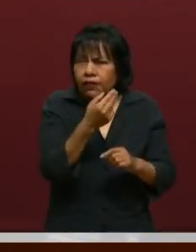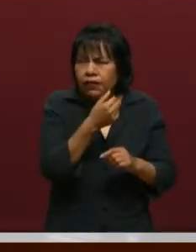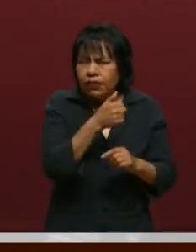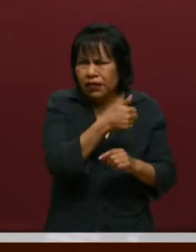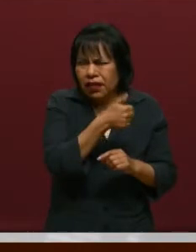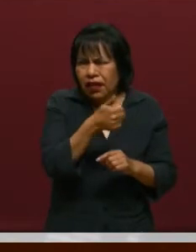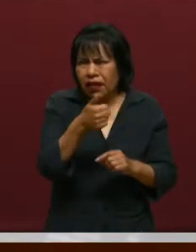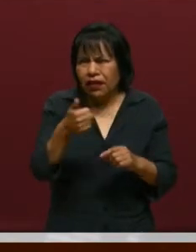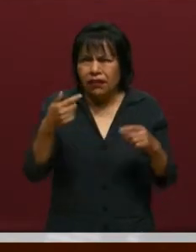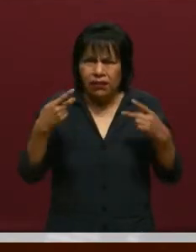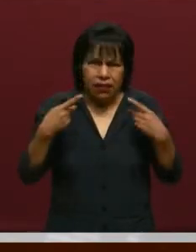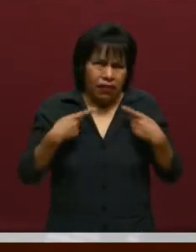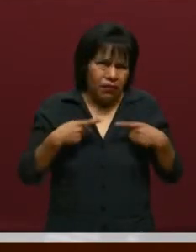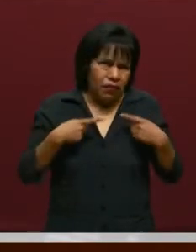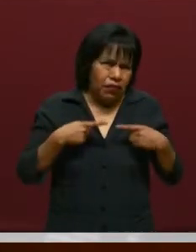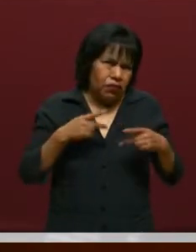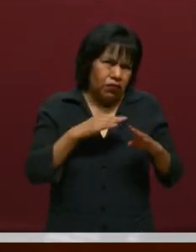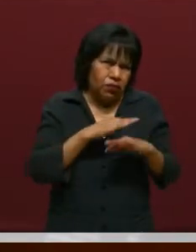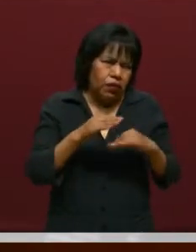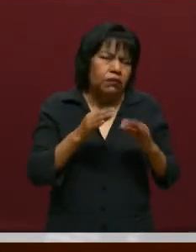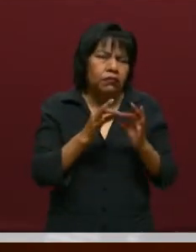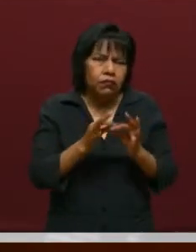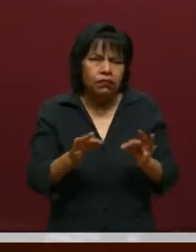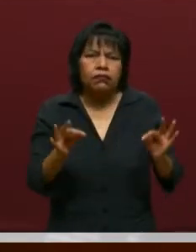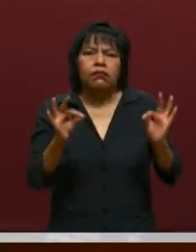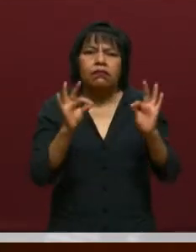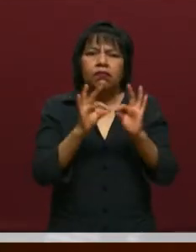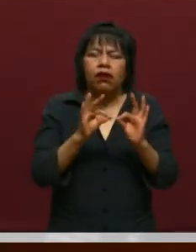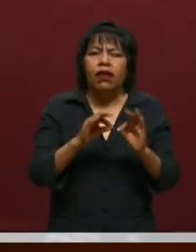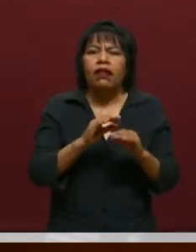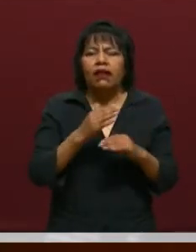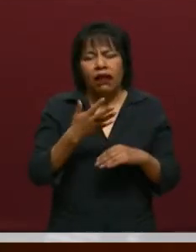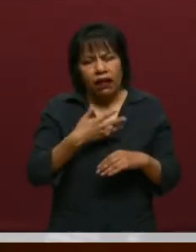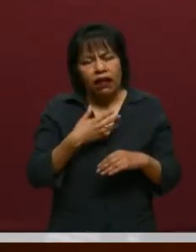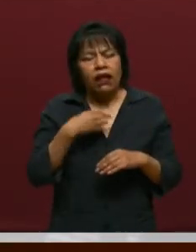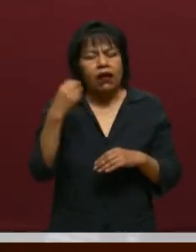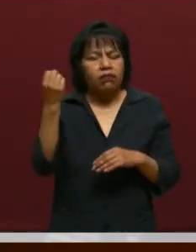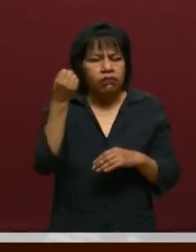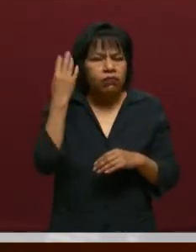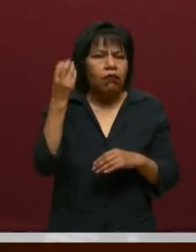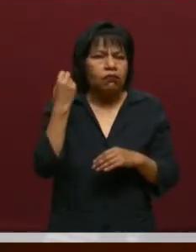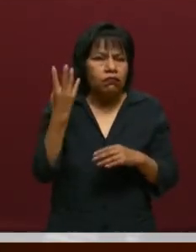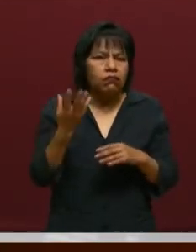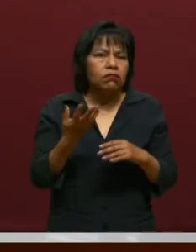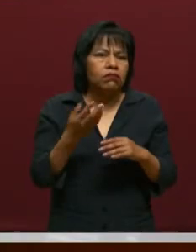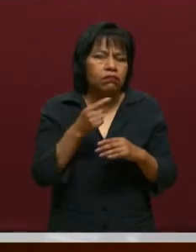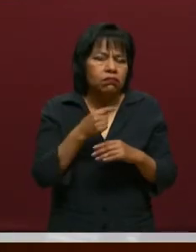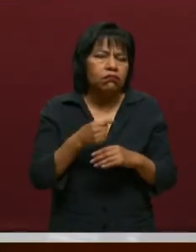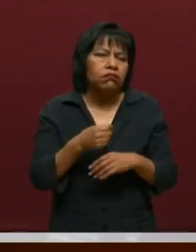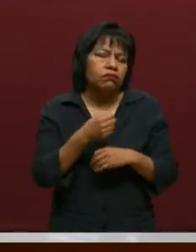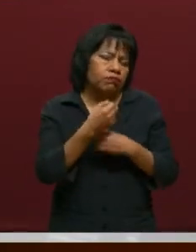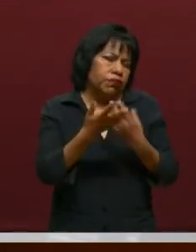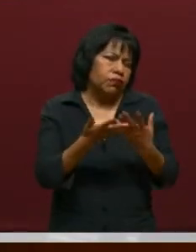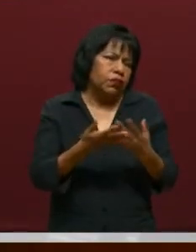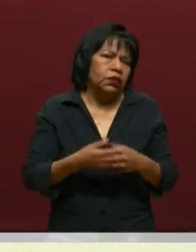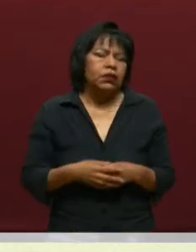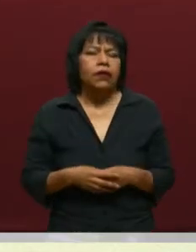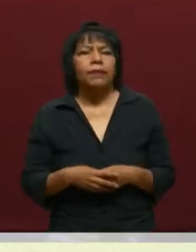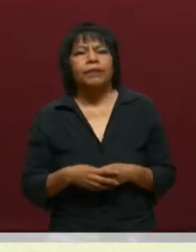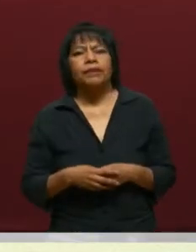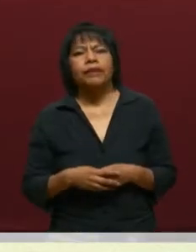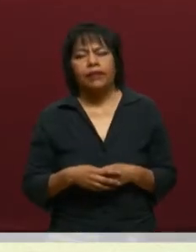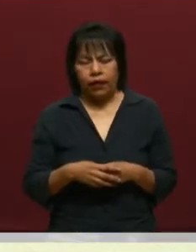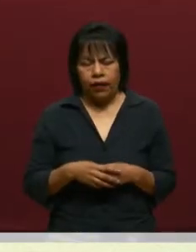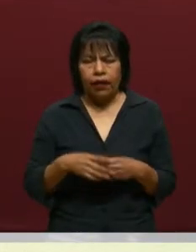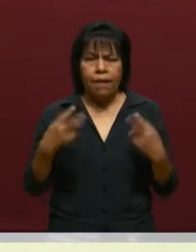sociedad. Entonces, por supuesto que es muy importante que existan estos espacios, estos foros, estos eventos. Maestra, hablando